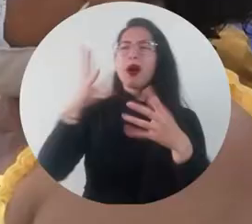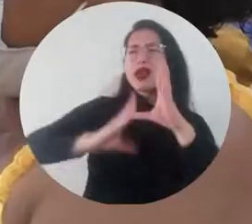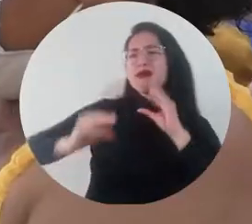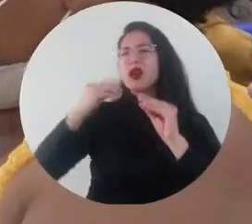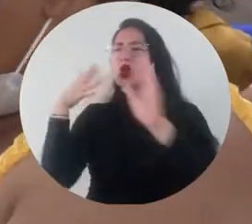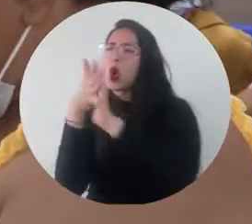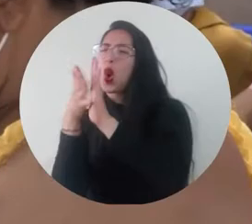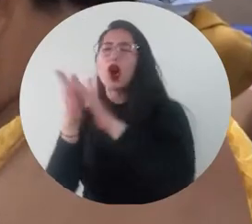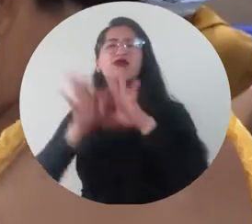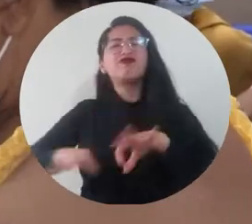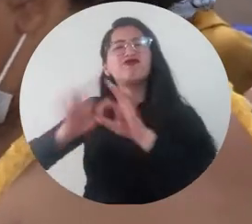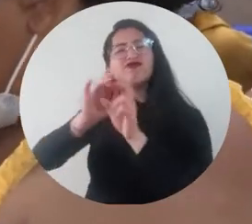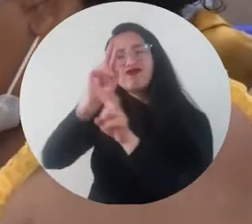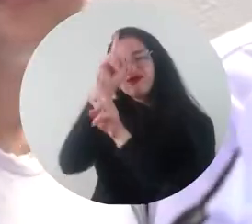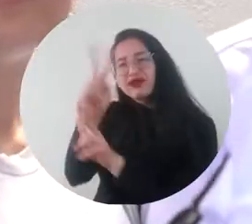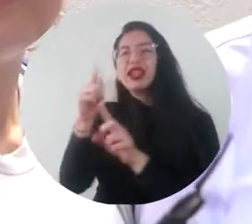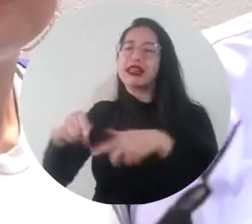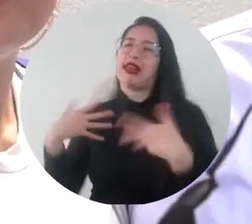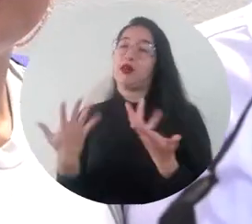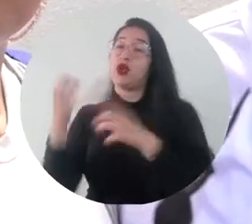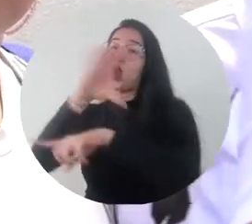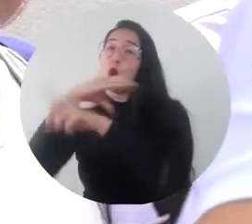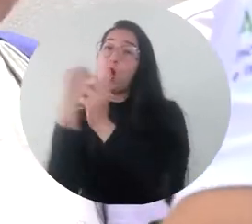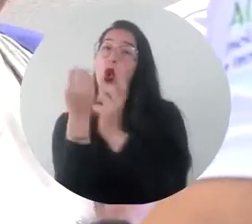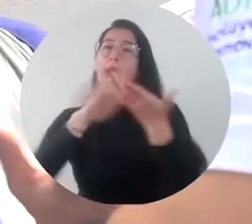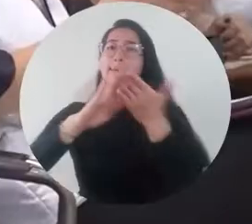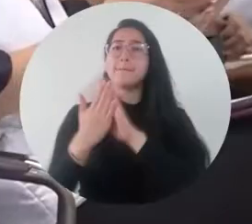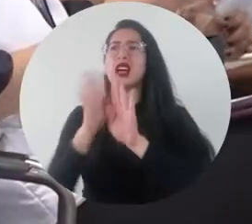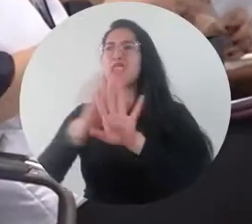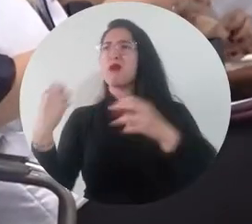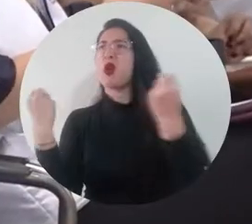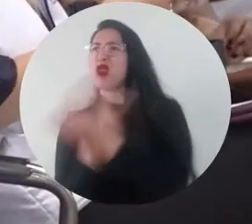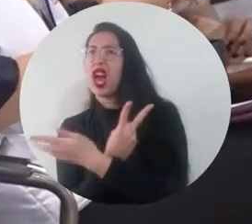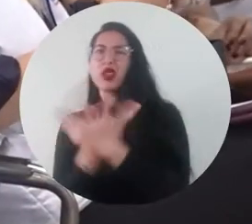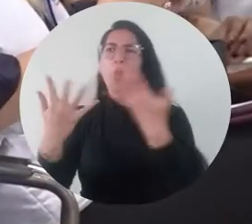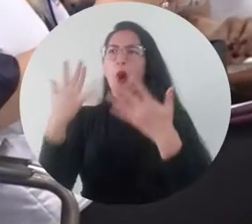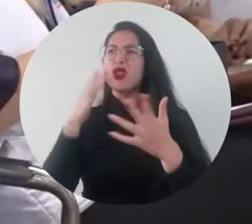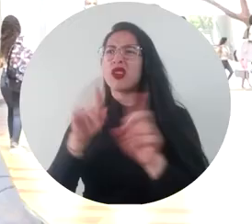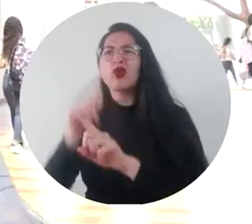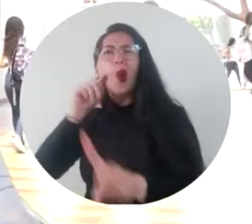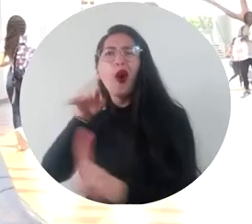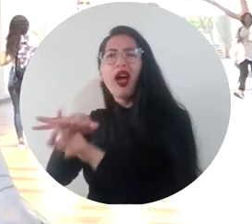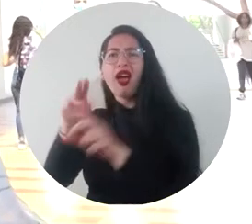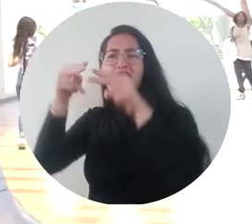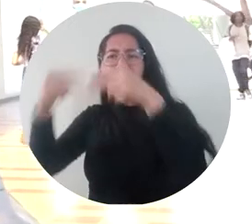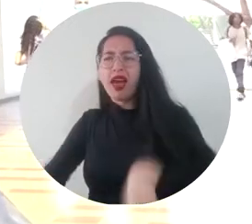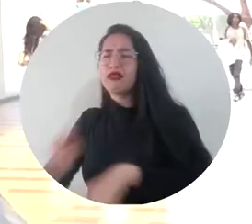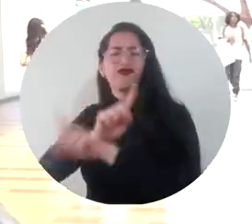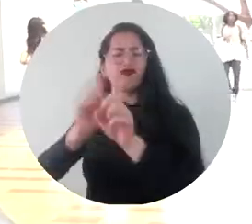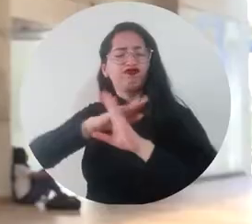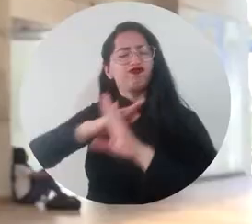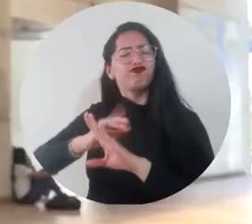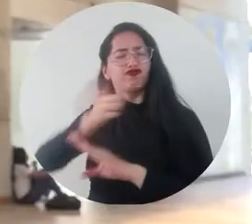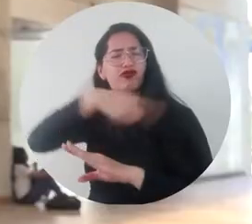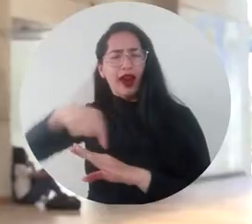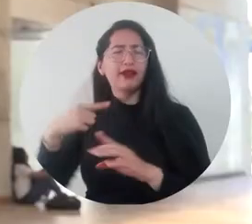tal Es por ello que desde la academia, desde la universidad queremos ser gestores de una cultura de paz libre de violencia basada en género Reconocer